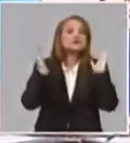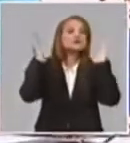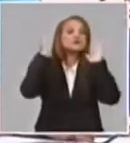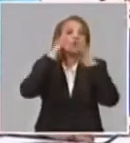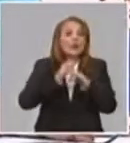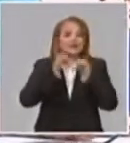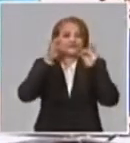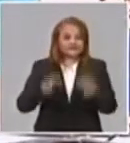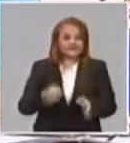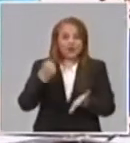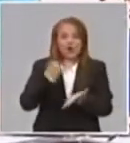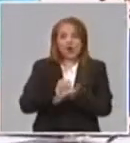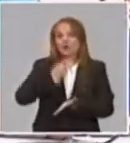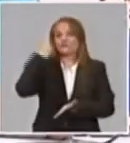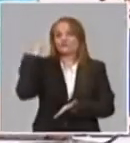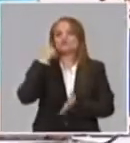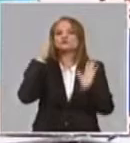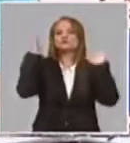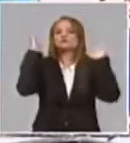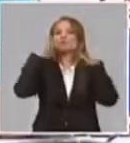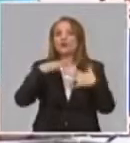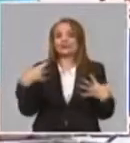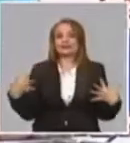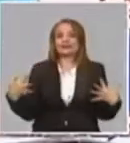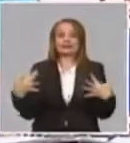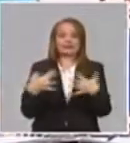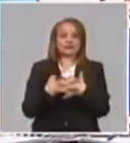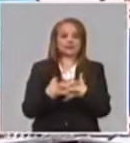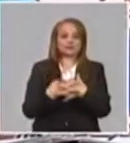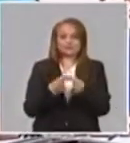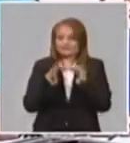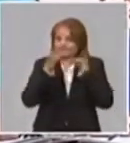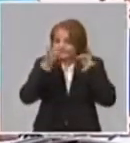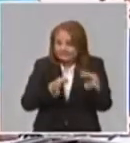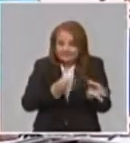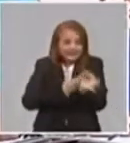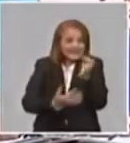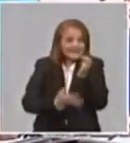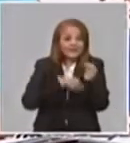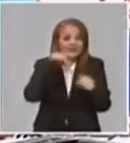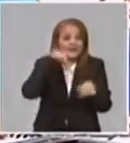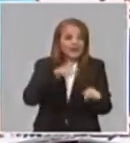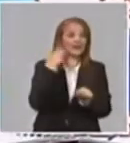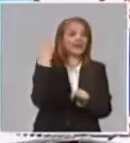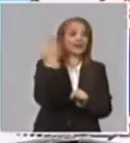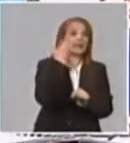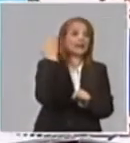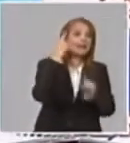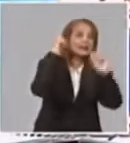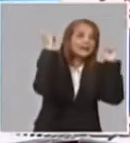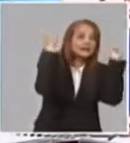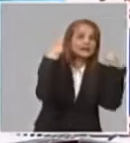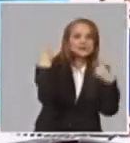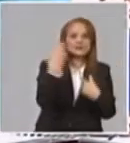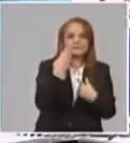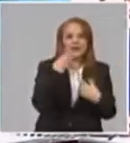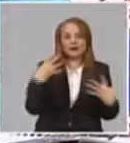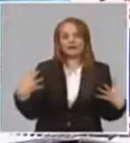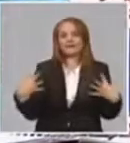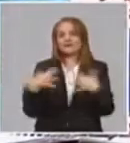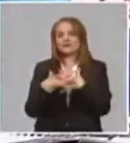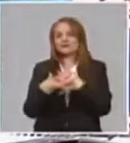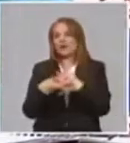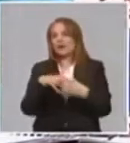confirmación de que haya una relación directa entre el clima y los problemas que tienen que ver con,